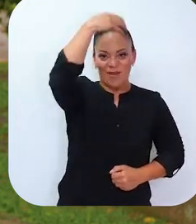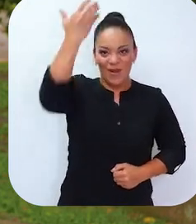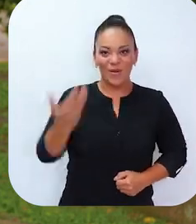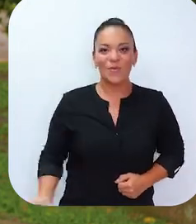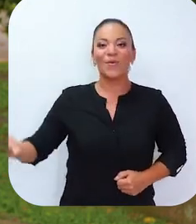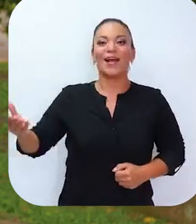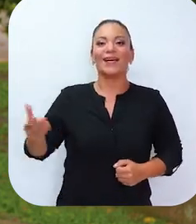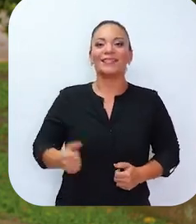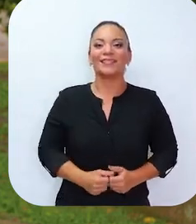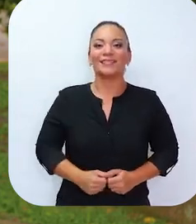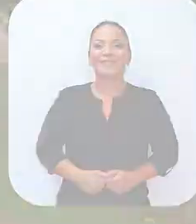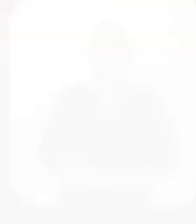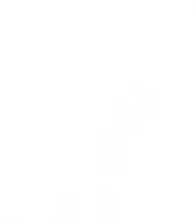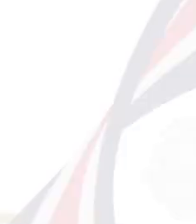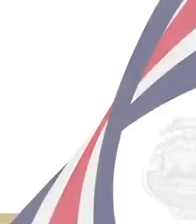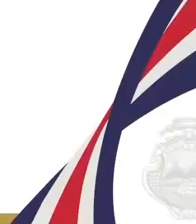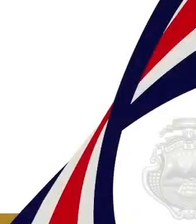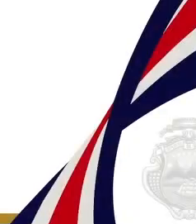¡Uyuyuy Bajura!